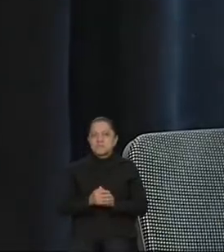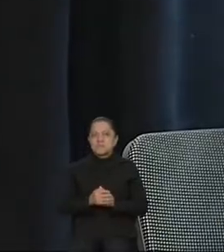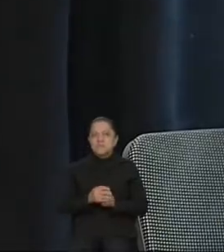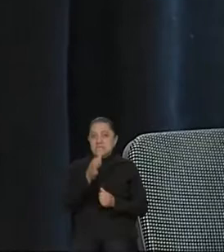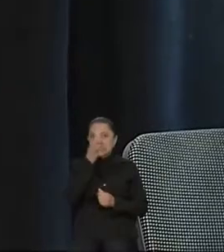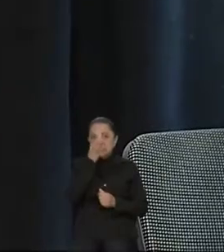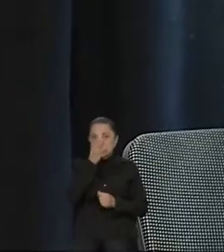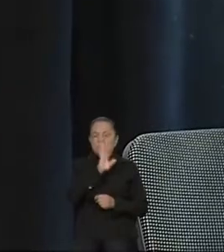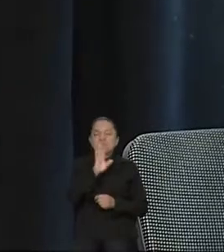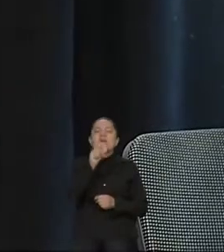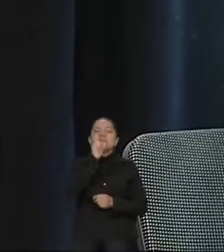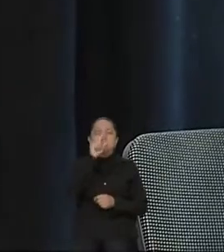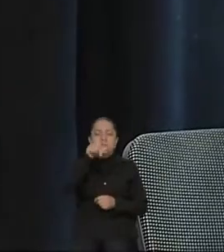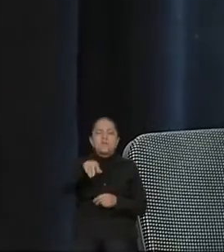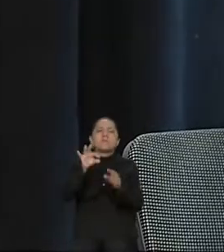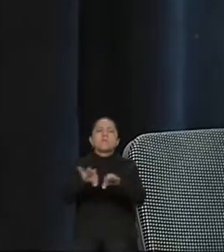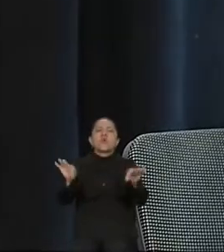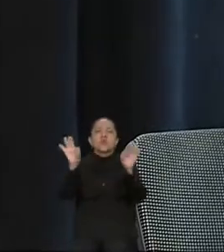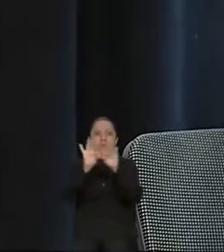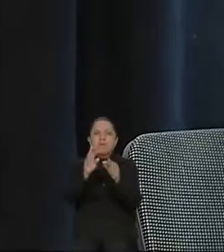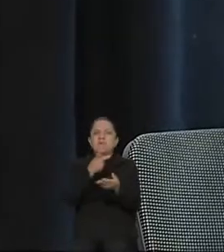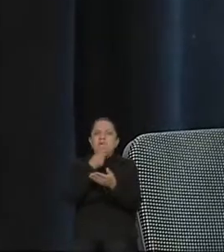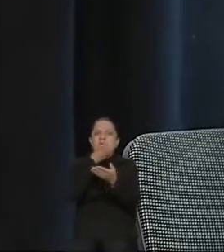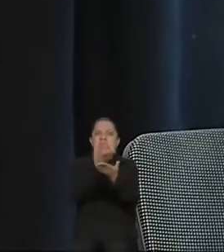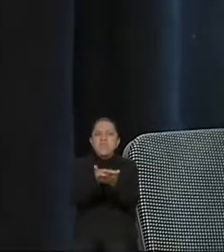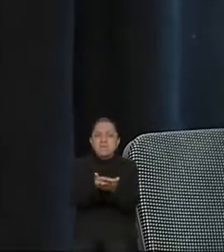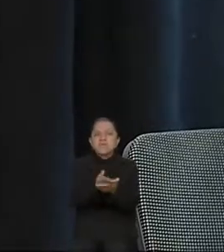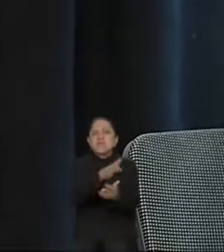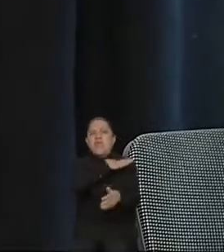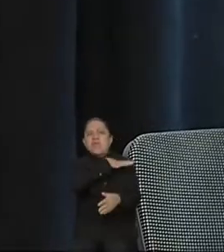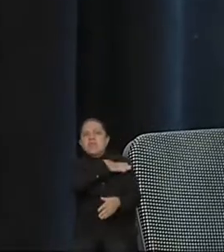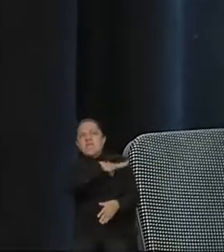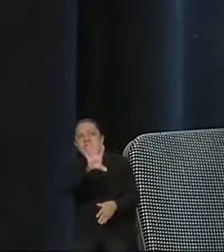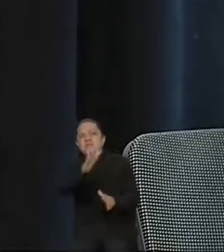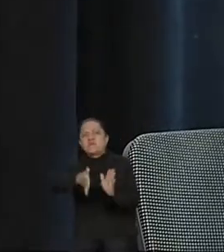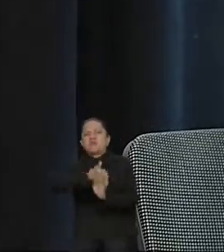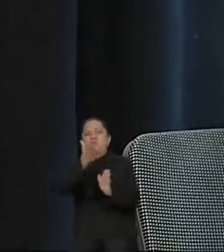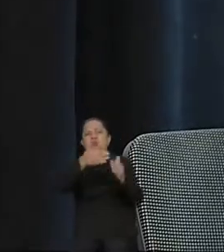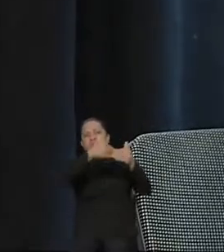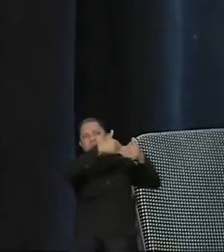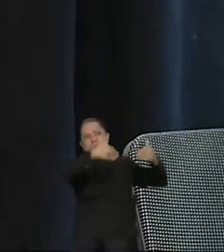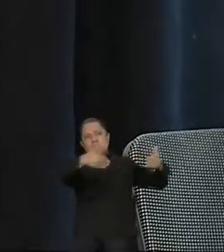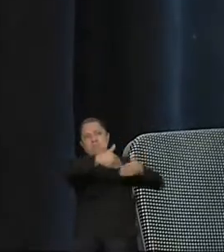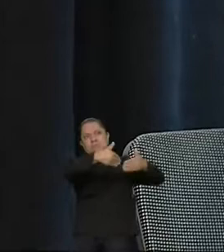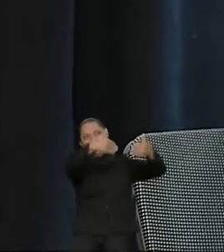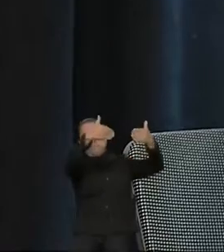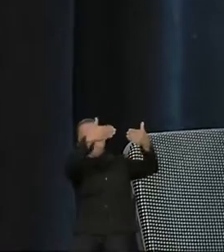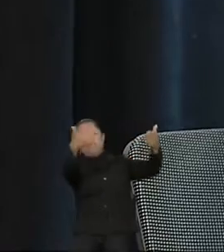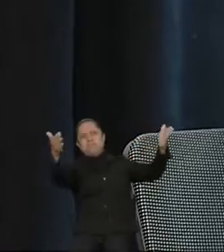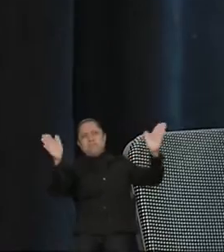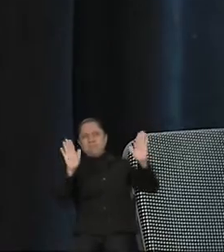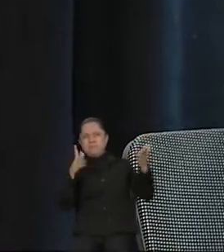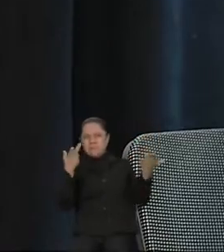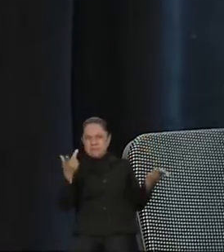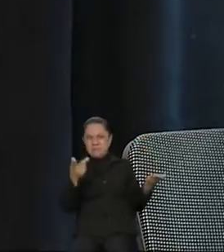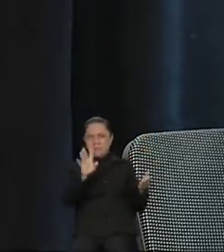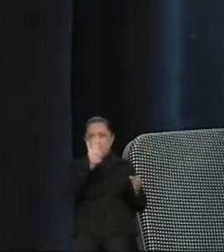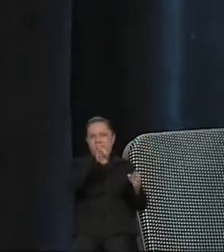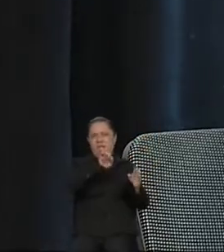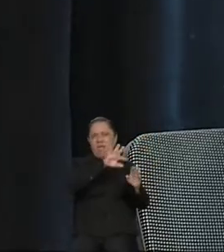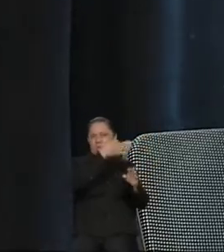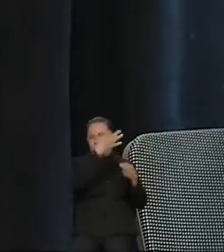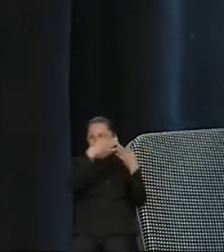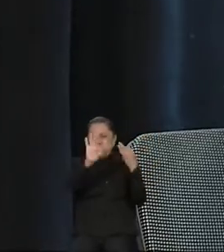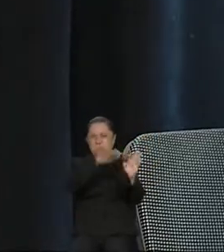manifestar nuestro rechazo a la construcción del muro, que nos veja, nos agravia, nos ofende y nos grita desigualdad. Por esa